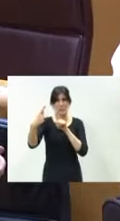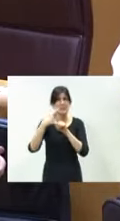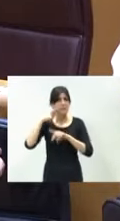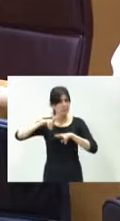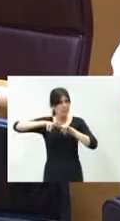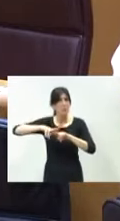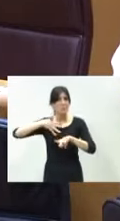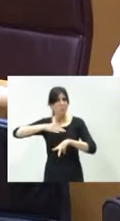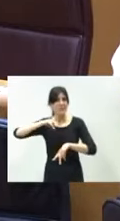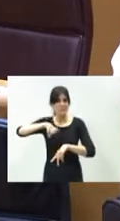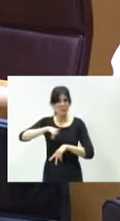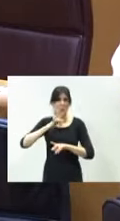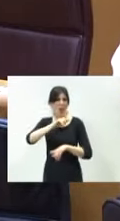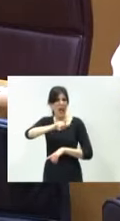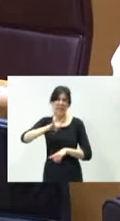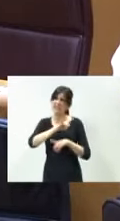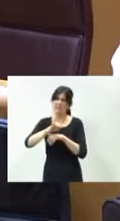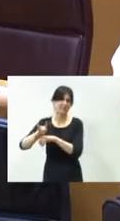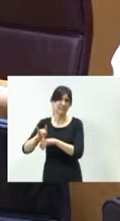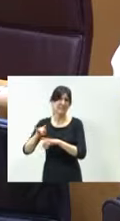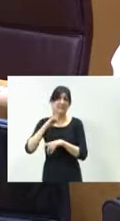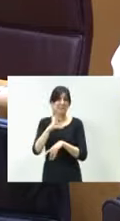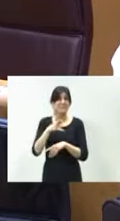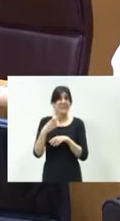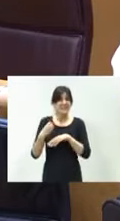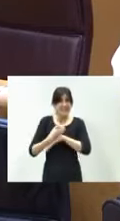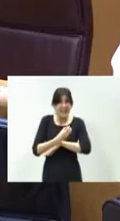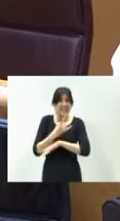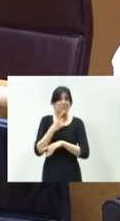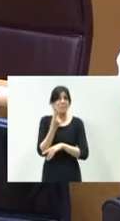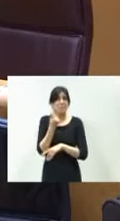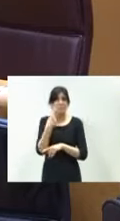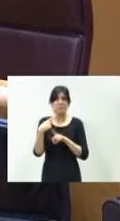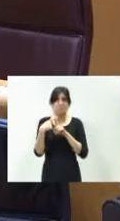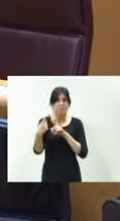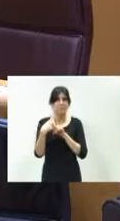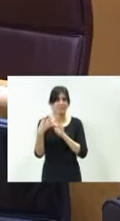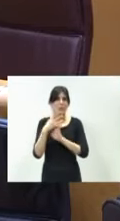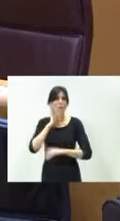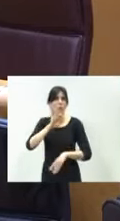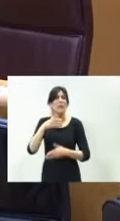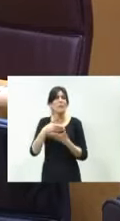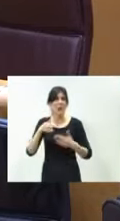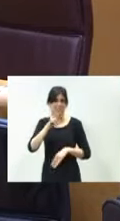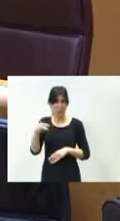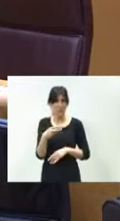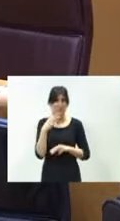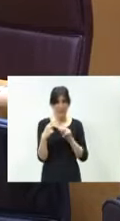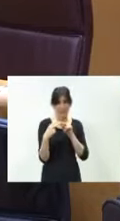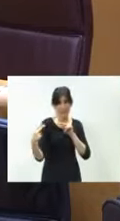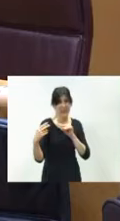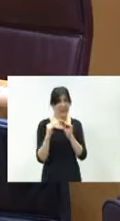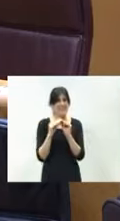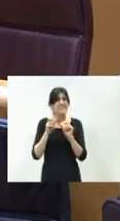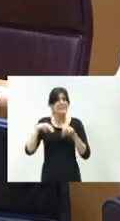gente. Poner el túnel en servicio cuesta 50 millones de euros. Arreglar la vía sin electrificar, que lleva